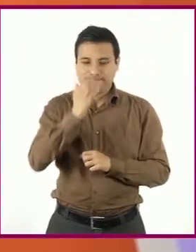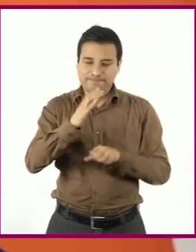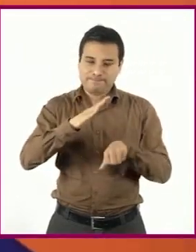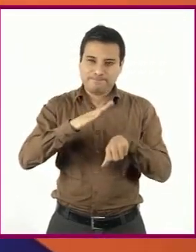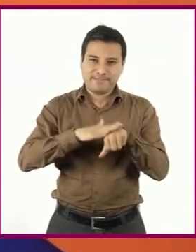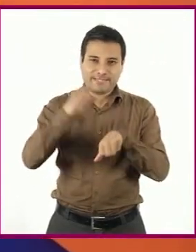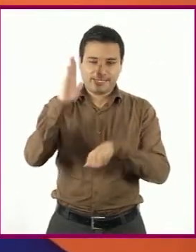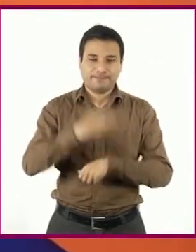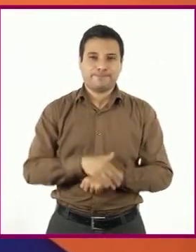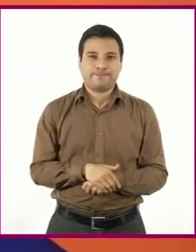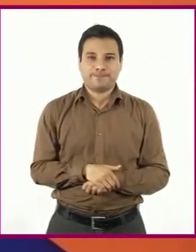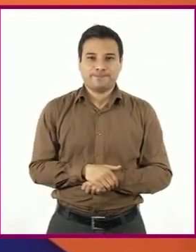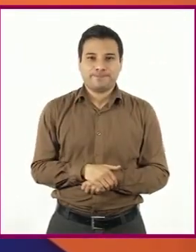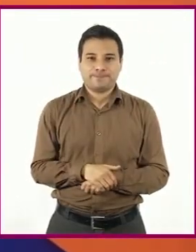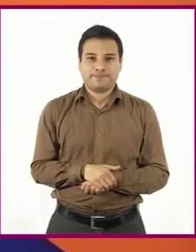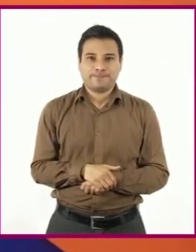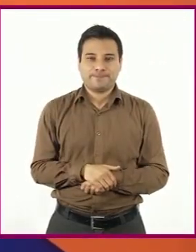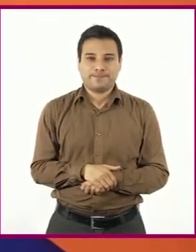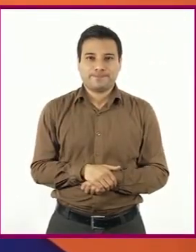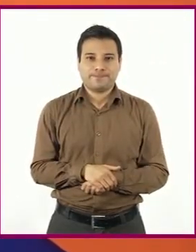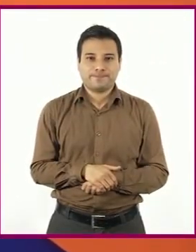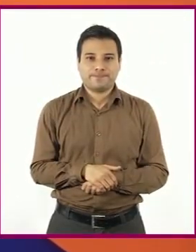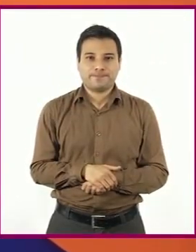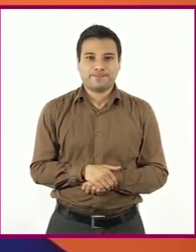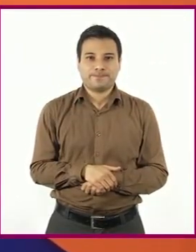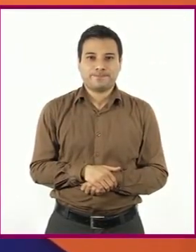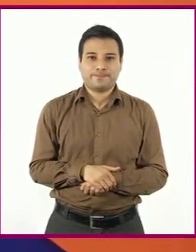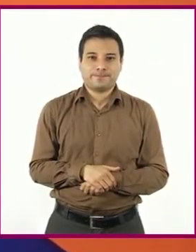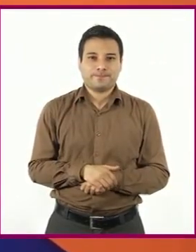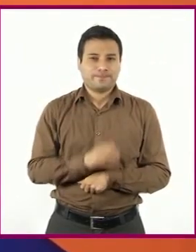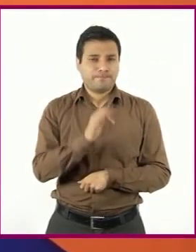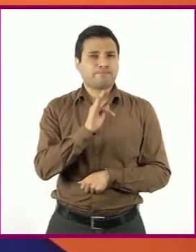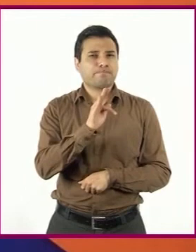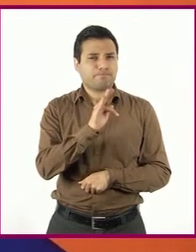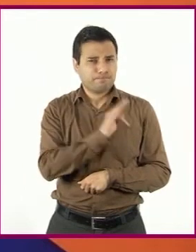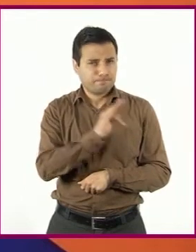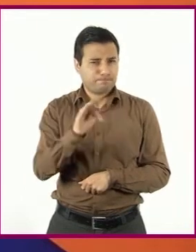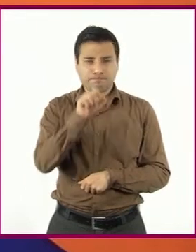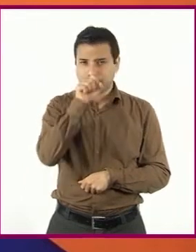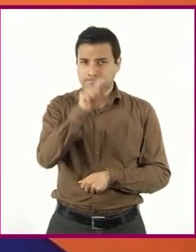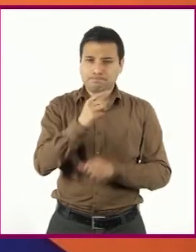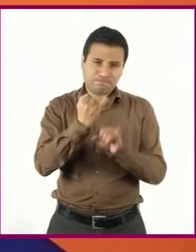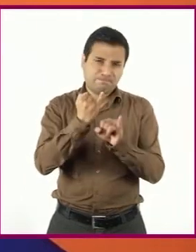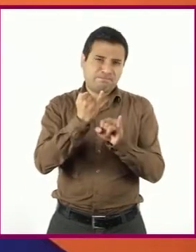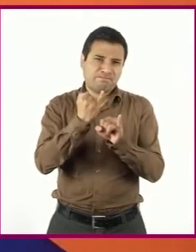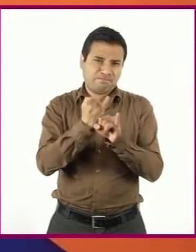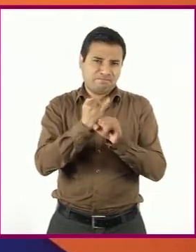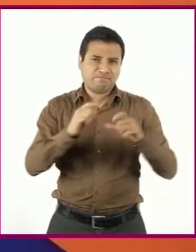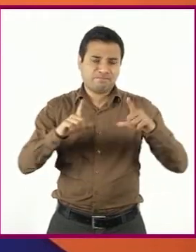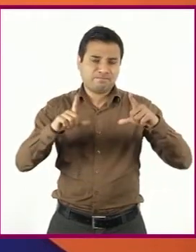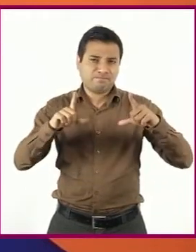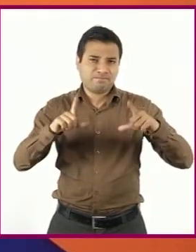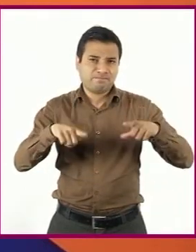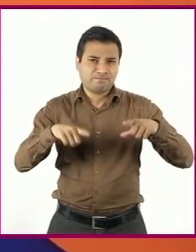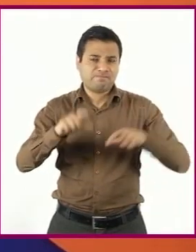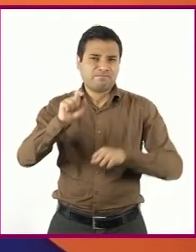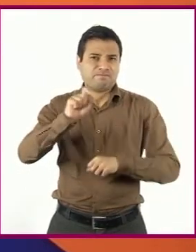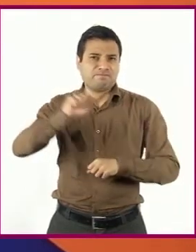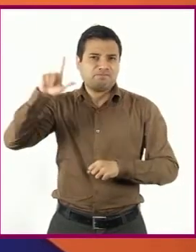Si le es posible, pueden buscar en sitios confiables de internet, textos